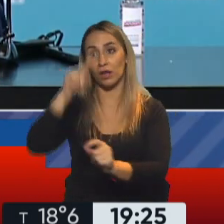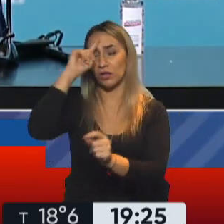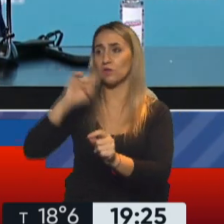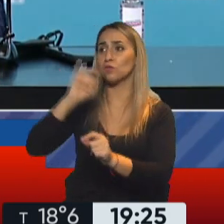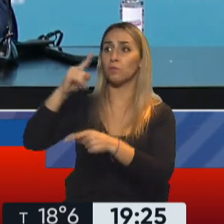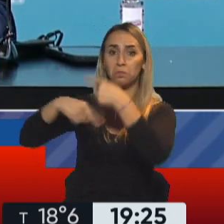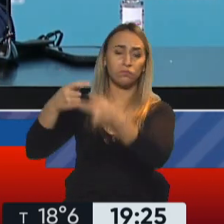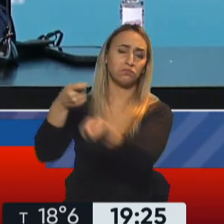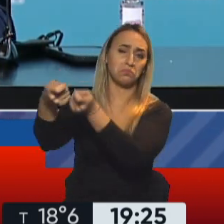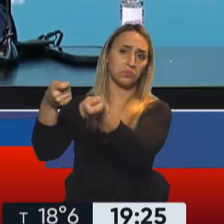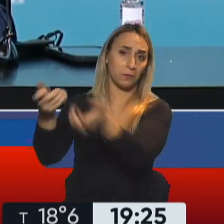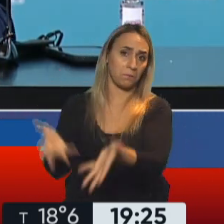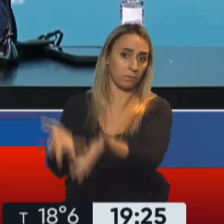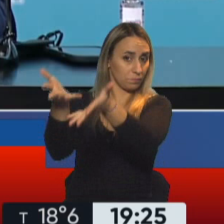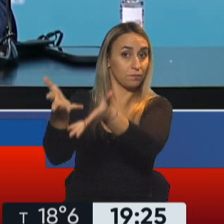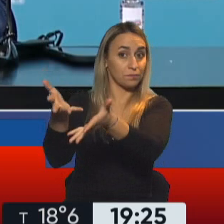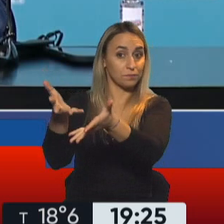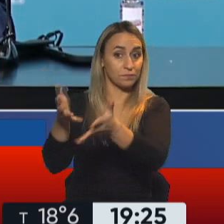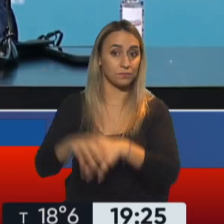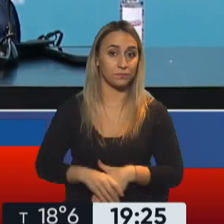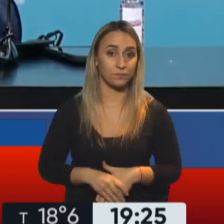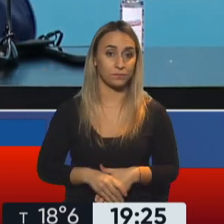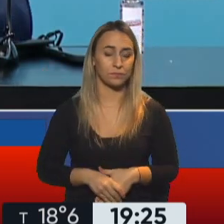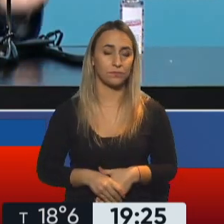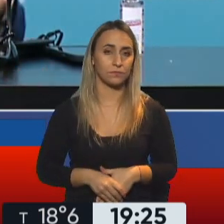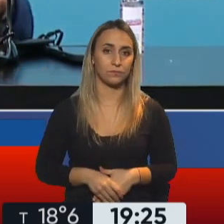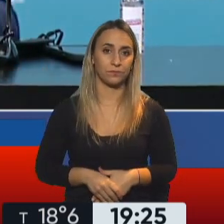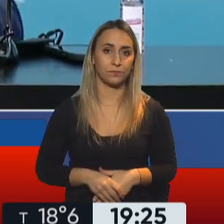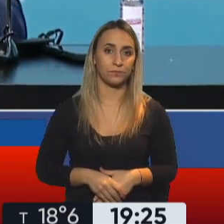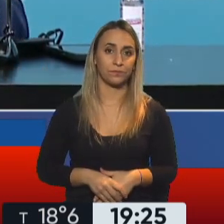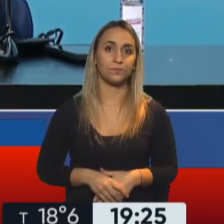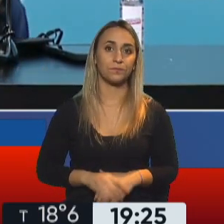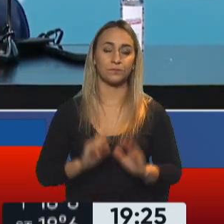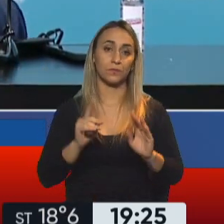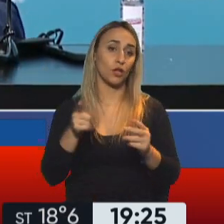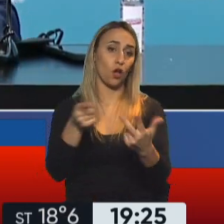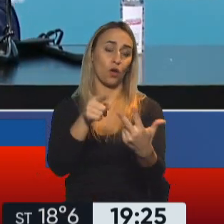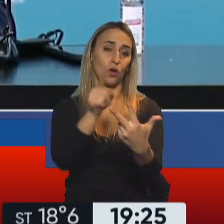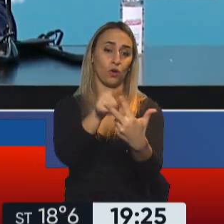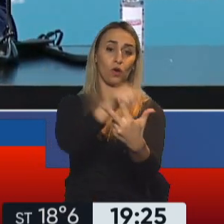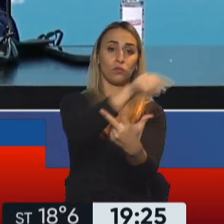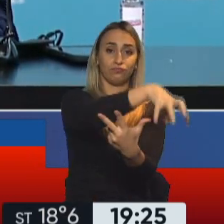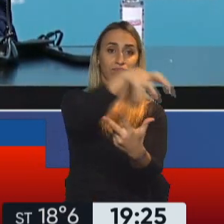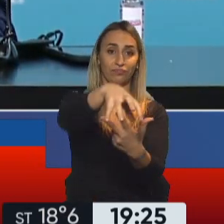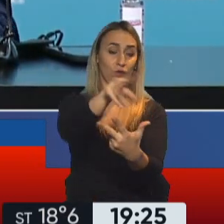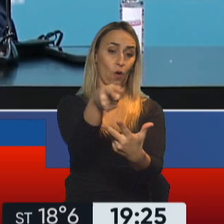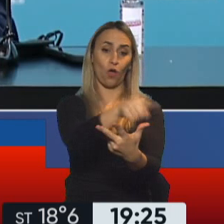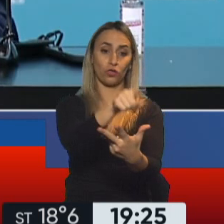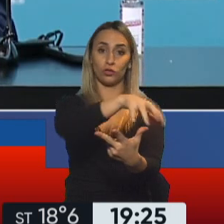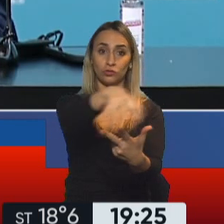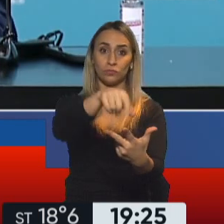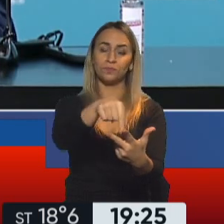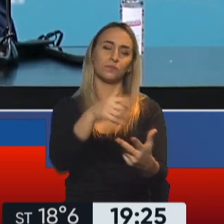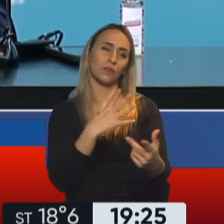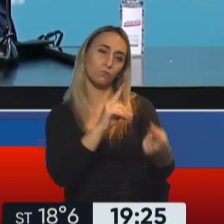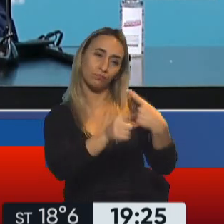estado nacional, están en conversaciones con el estado nacional y en los restantes, bueno, en este caso hemos ya cerrado un